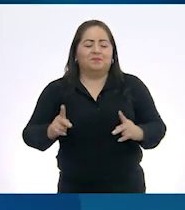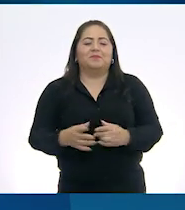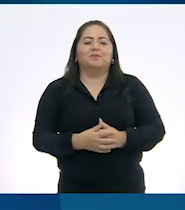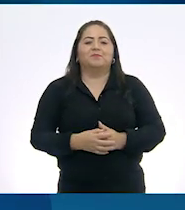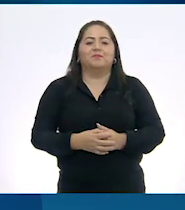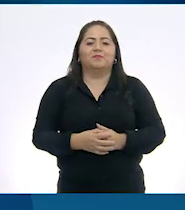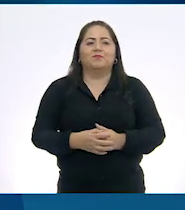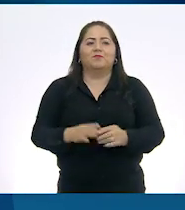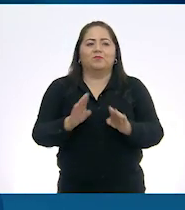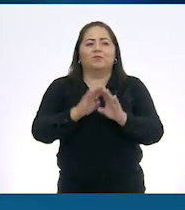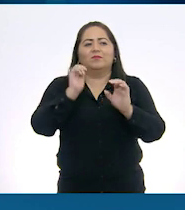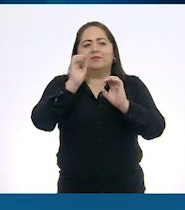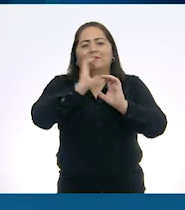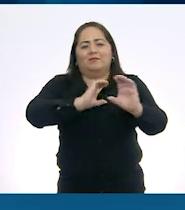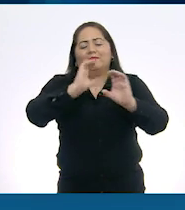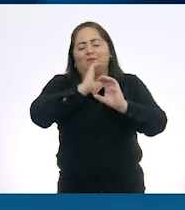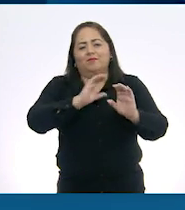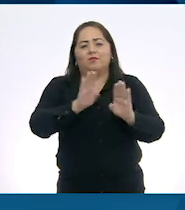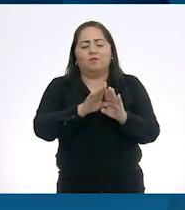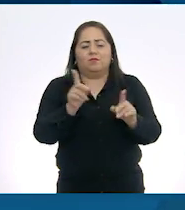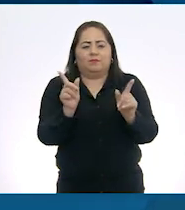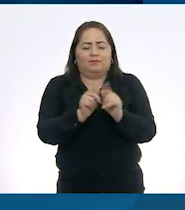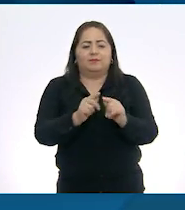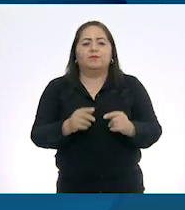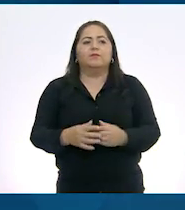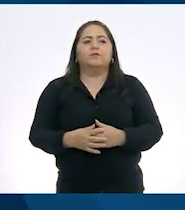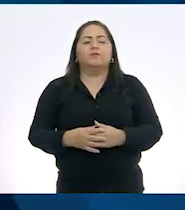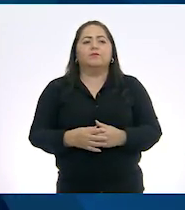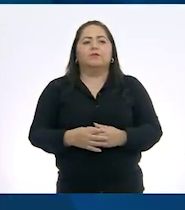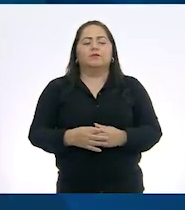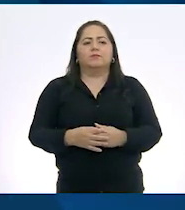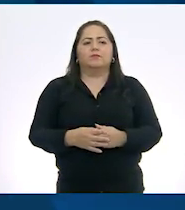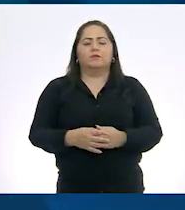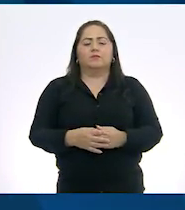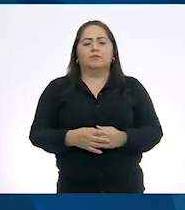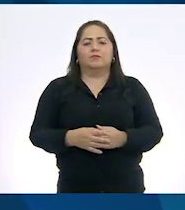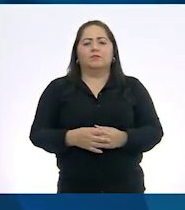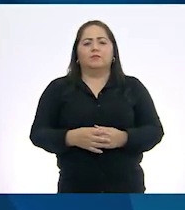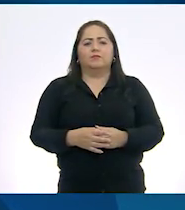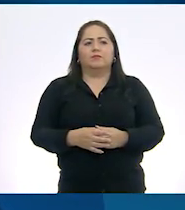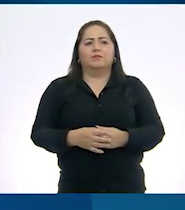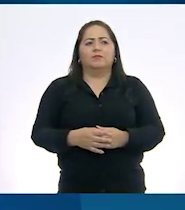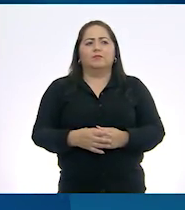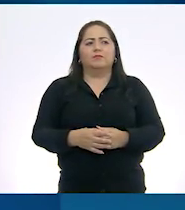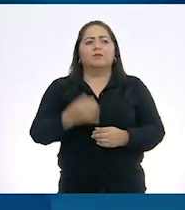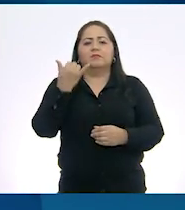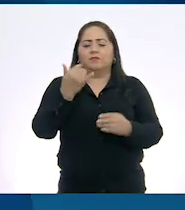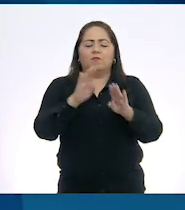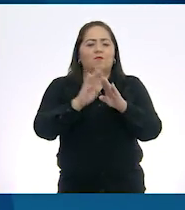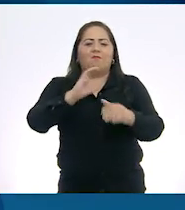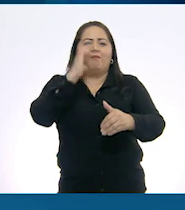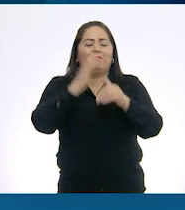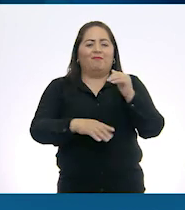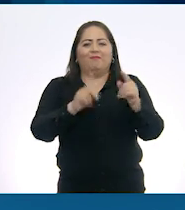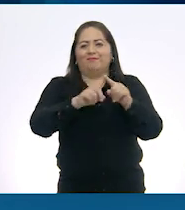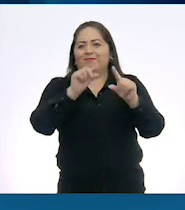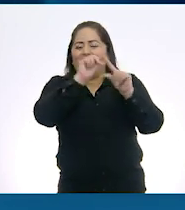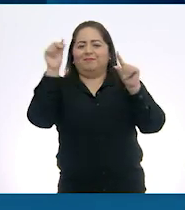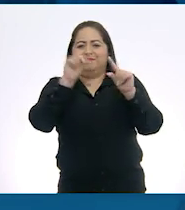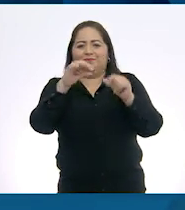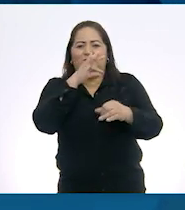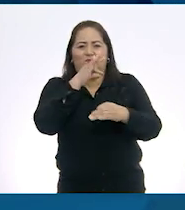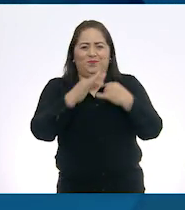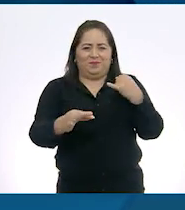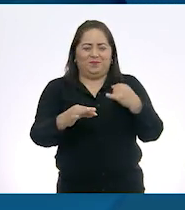de un canto, no si puede tener una traducción de un canto, de mariposita. Y tenemos ya los